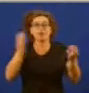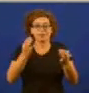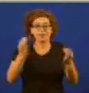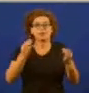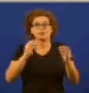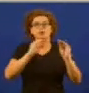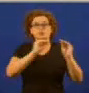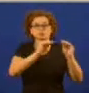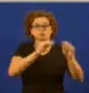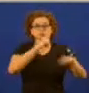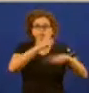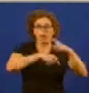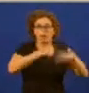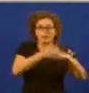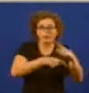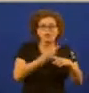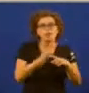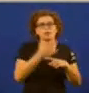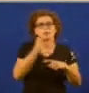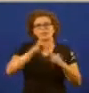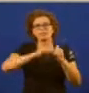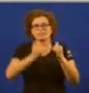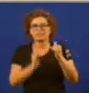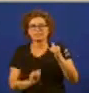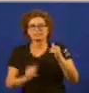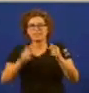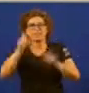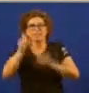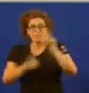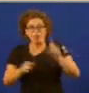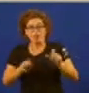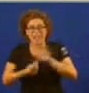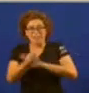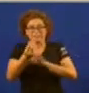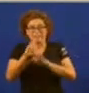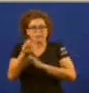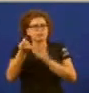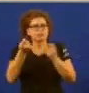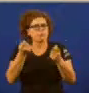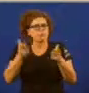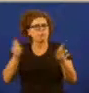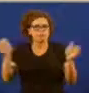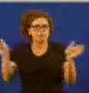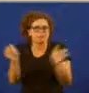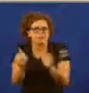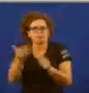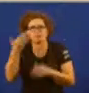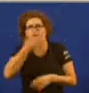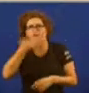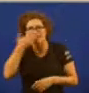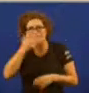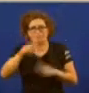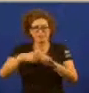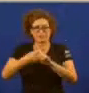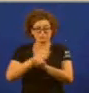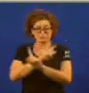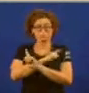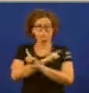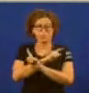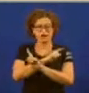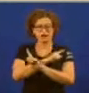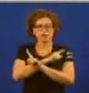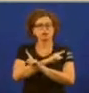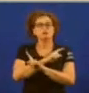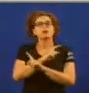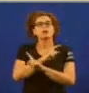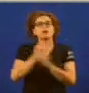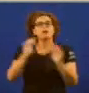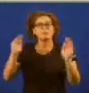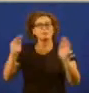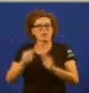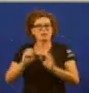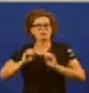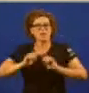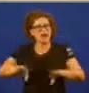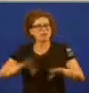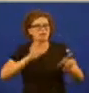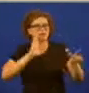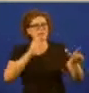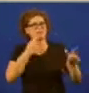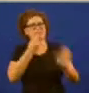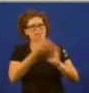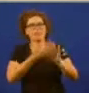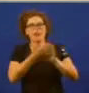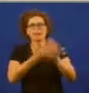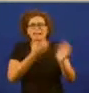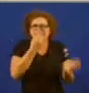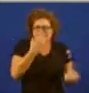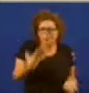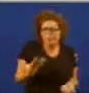alguén que que vostedes nos propuso como solución ao desemprego vostedes non só impuseron unha reforma laboral exiva sino que